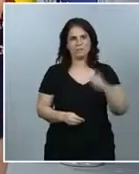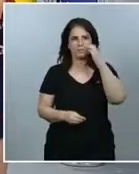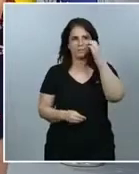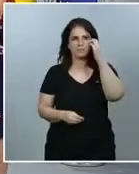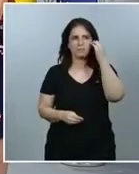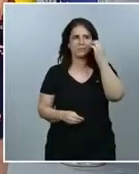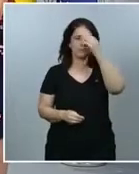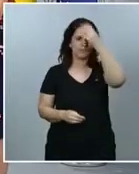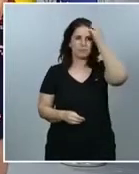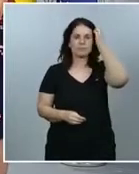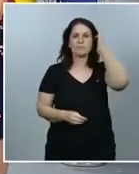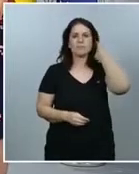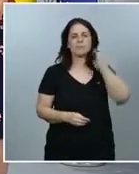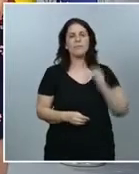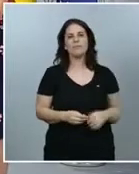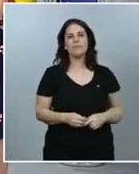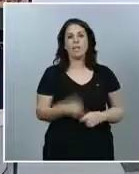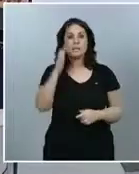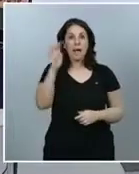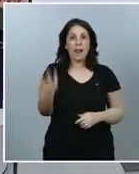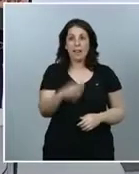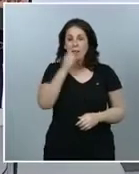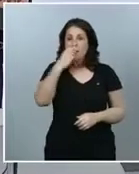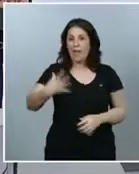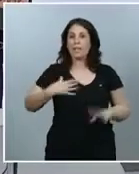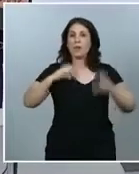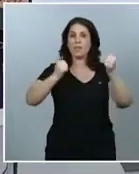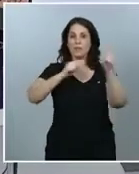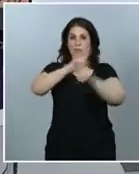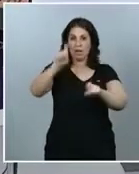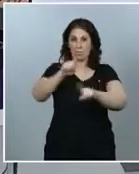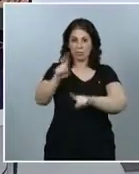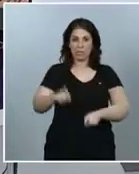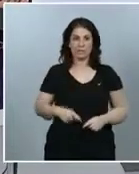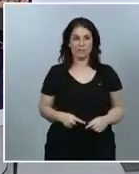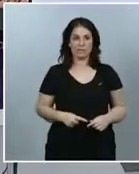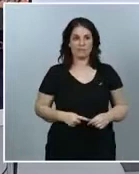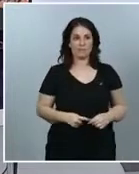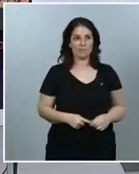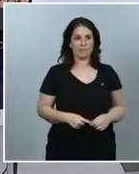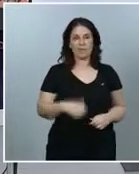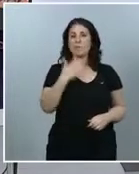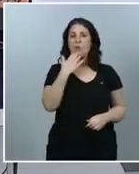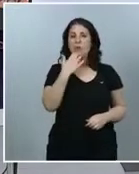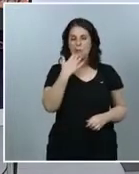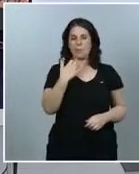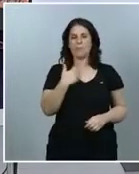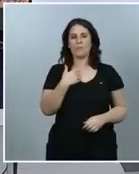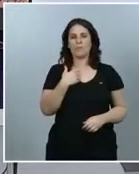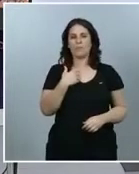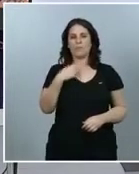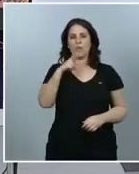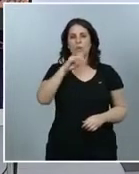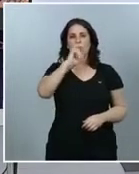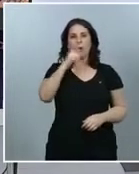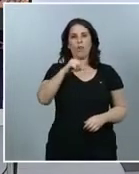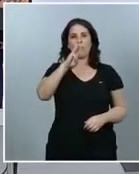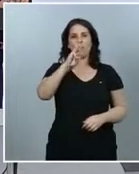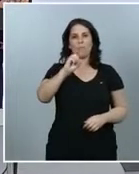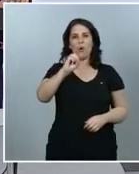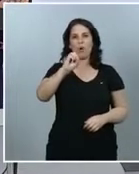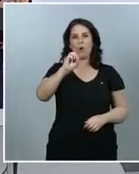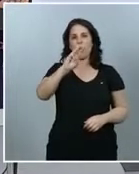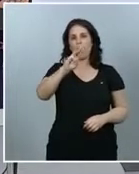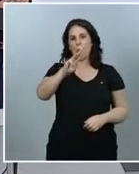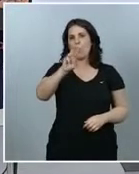Si les parece, comenzamos con las preguntas. Por ejemplo, Voz Populi pregunta de los datos del estudio si